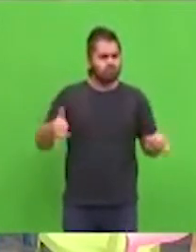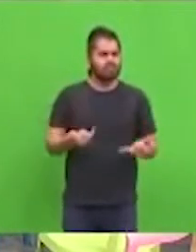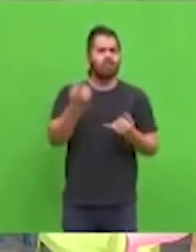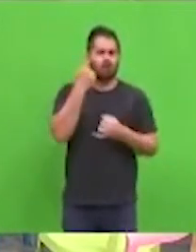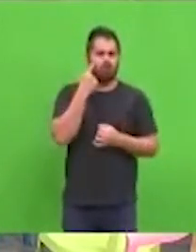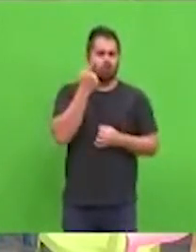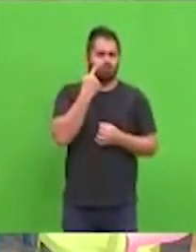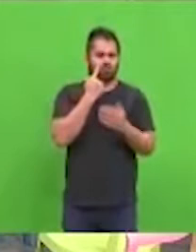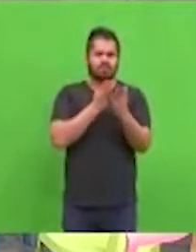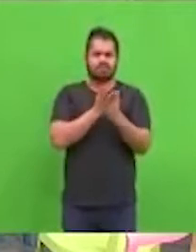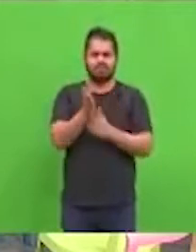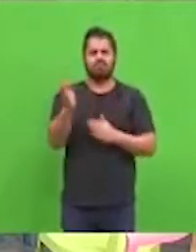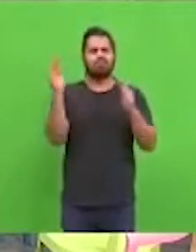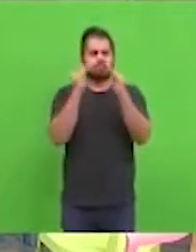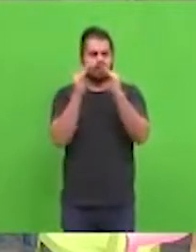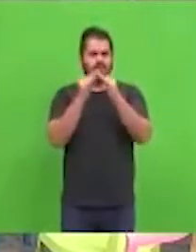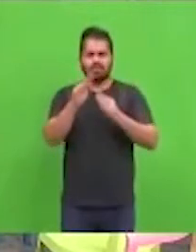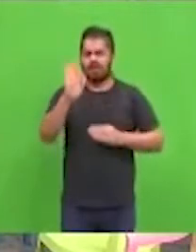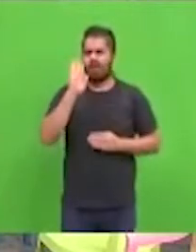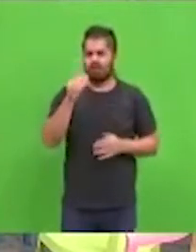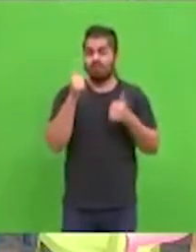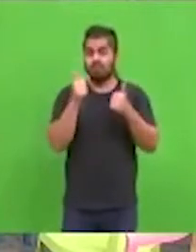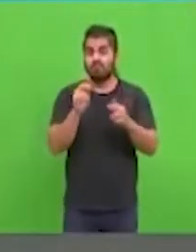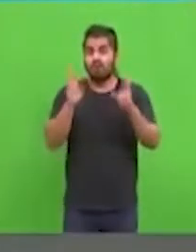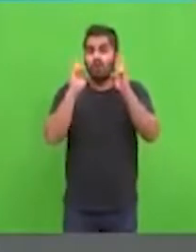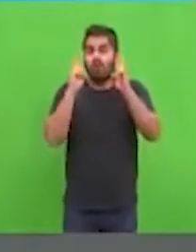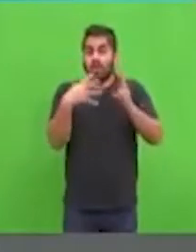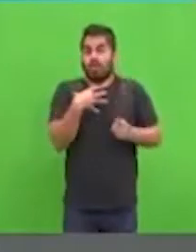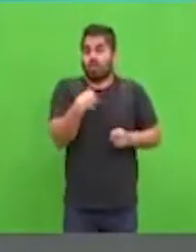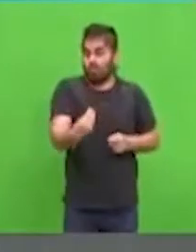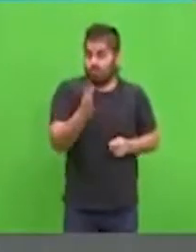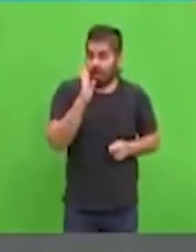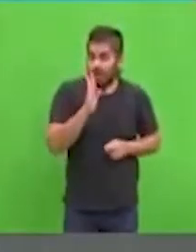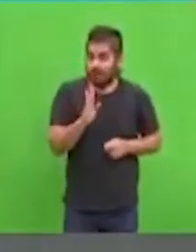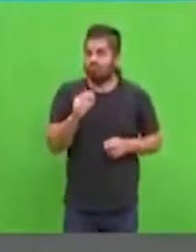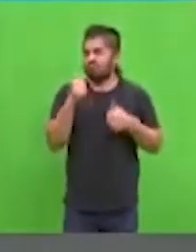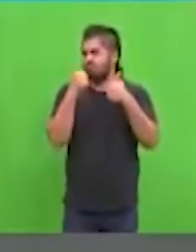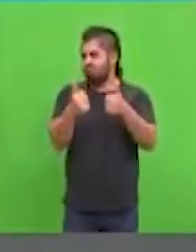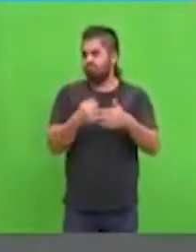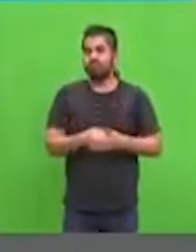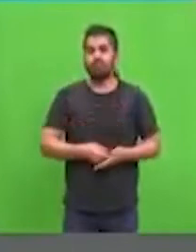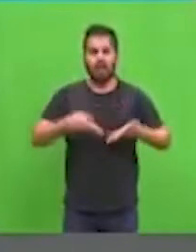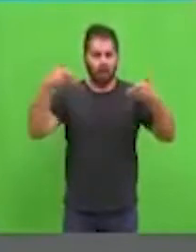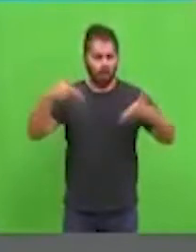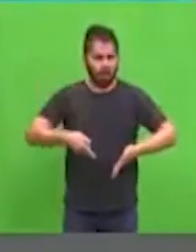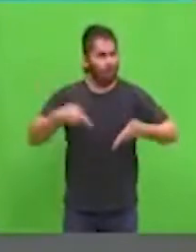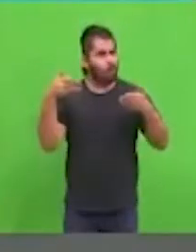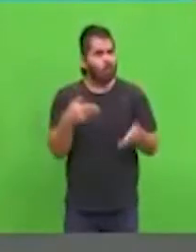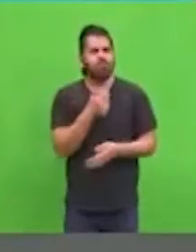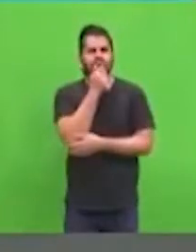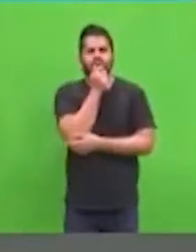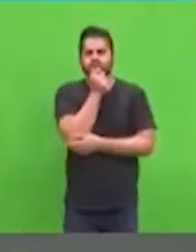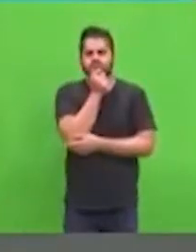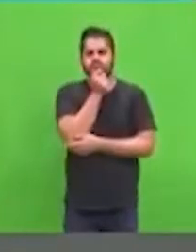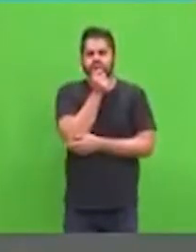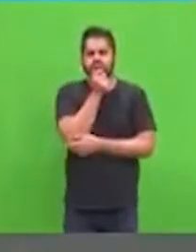que estábamos haciendo entrevistas a autoridades y a personalidades. Tenemos programas que incentivan justamente al turismo interno, que la